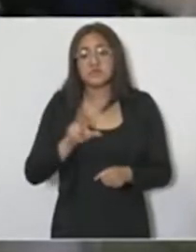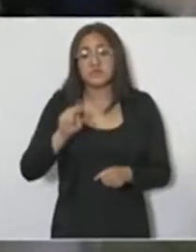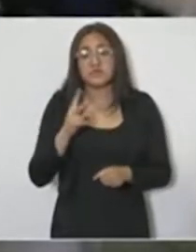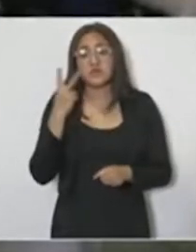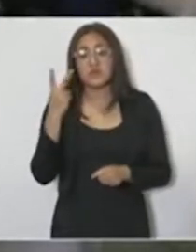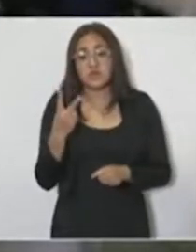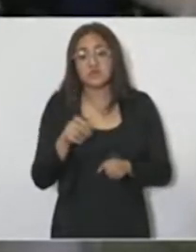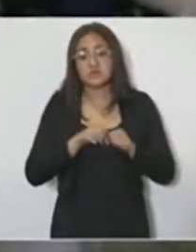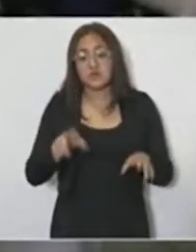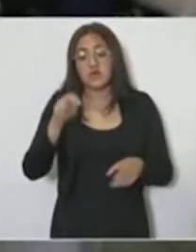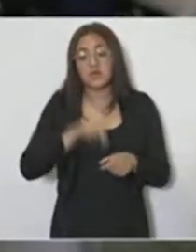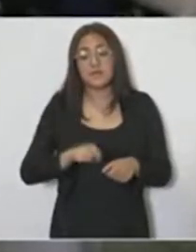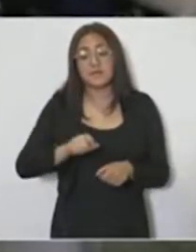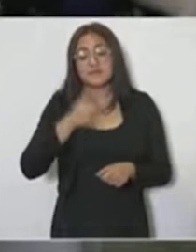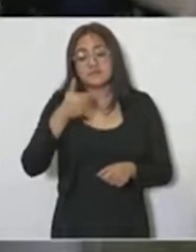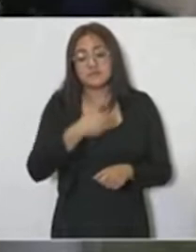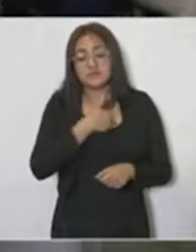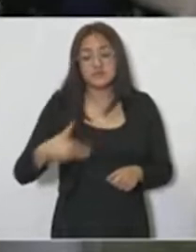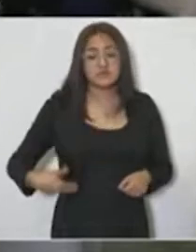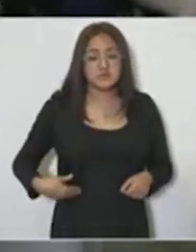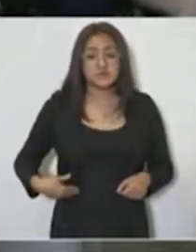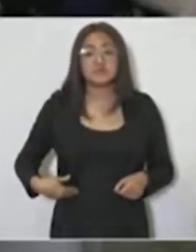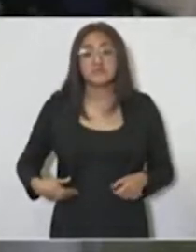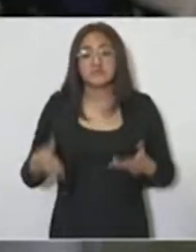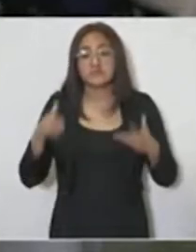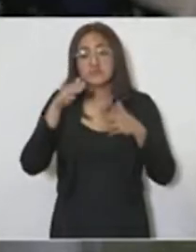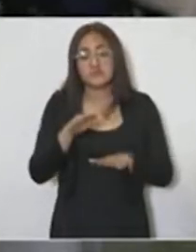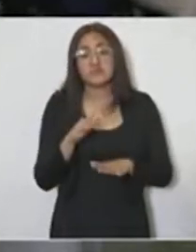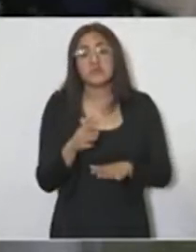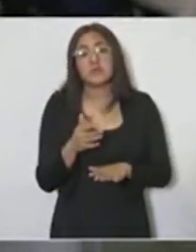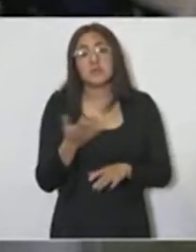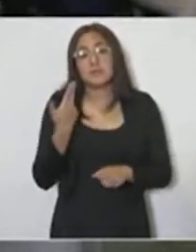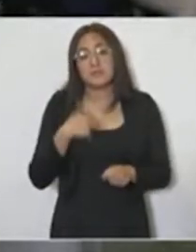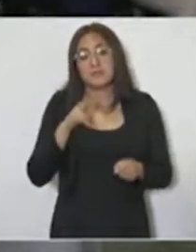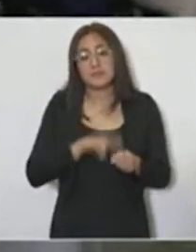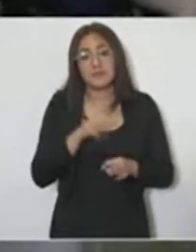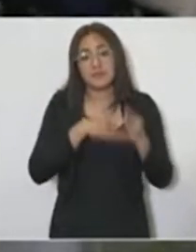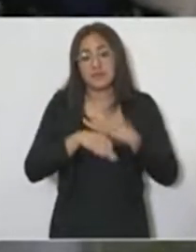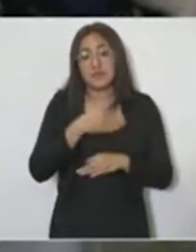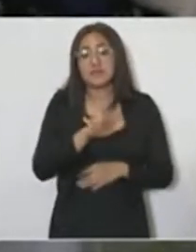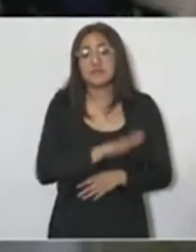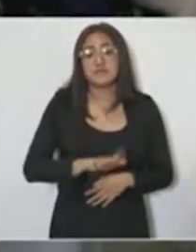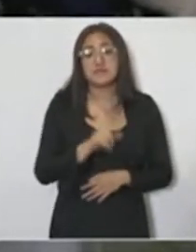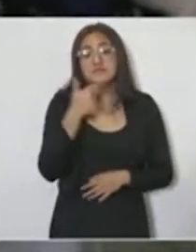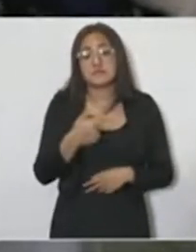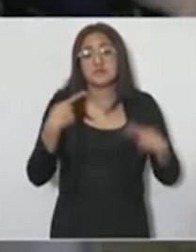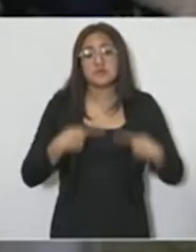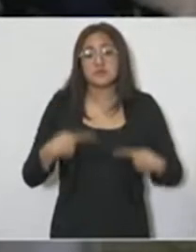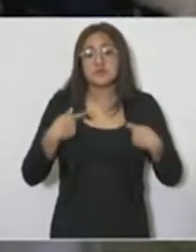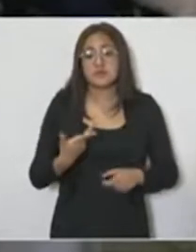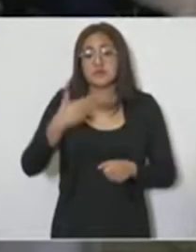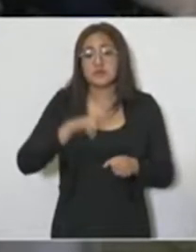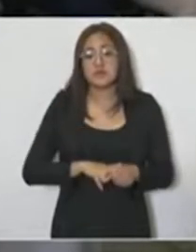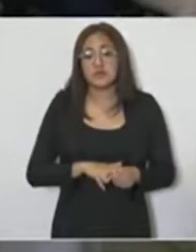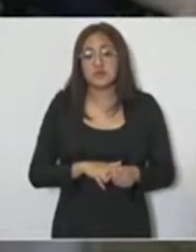182 distribuidos en 26 municipios. En lo que respecta a la hospitalización en todo el sector, siete pacientes